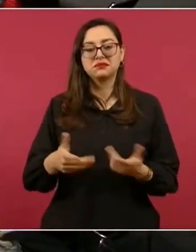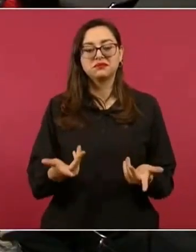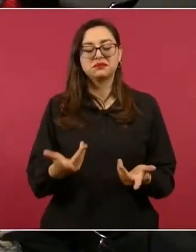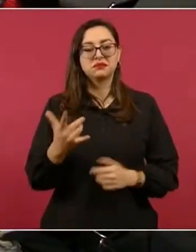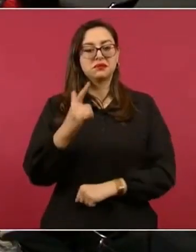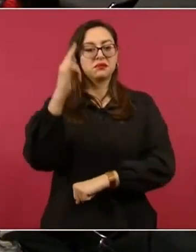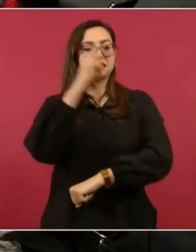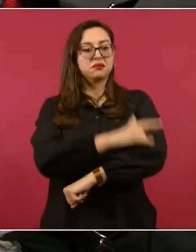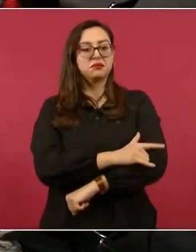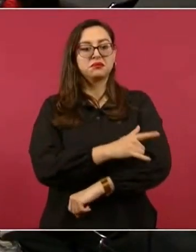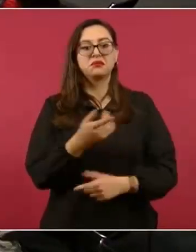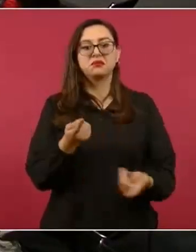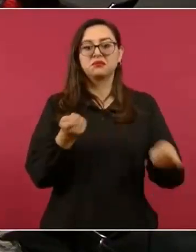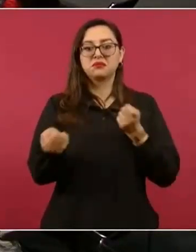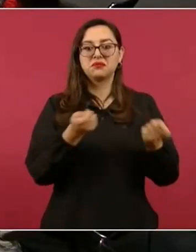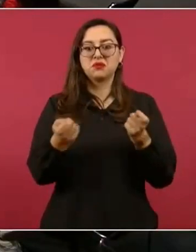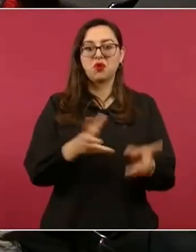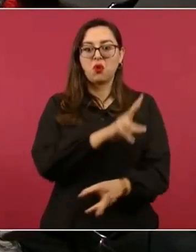sálganse todos.